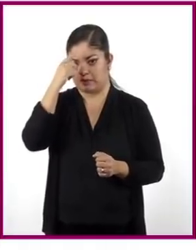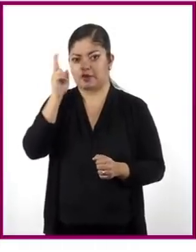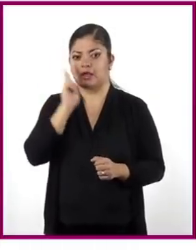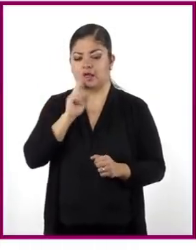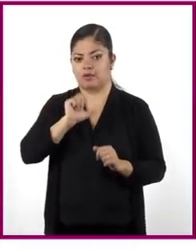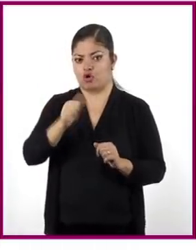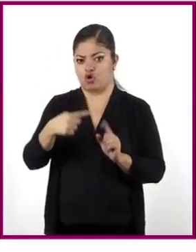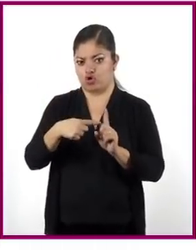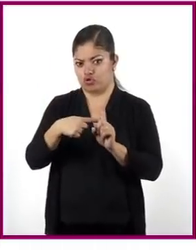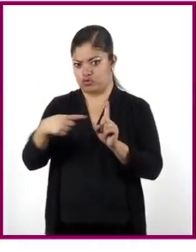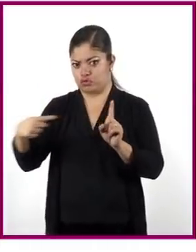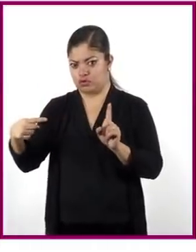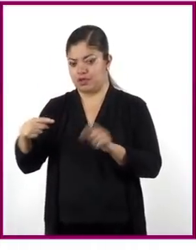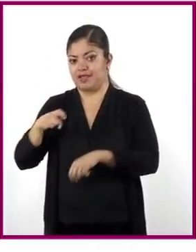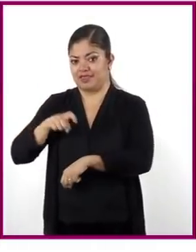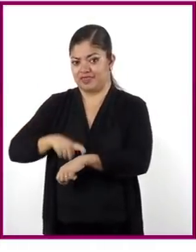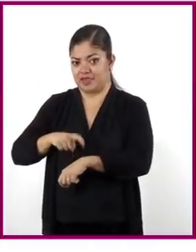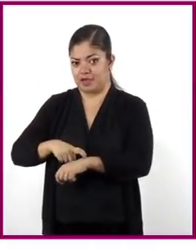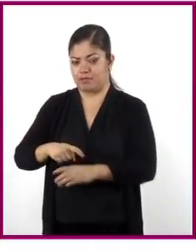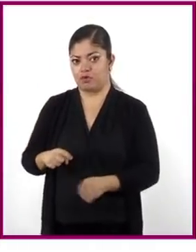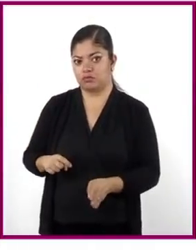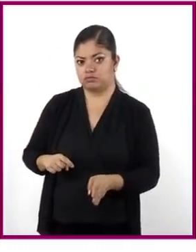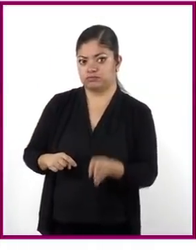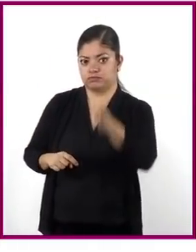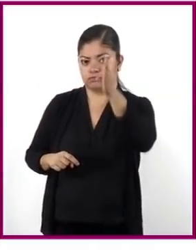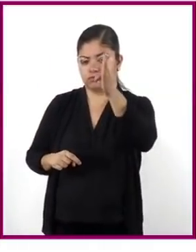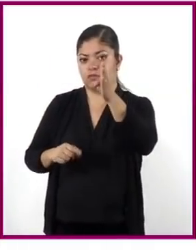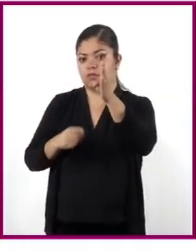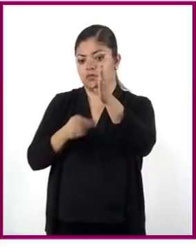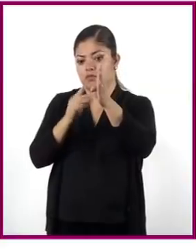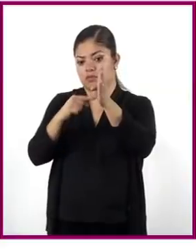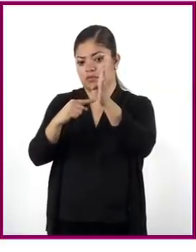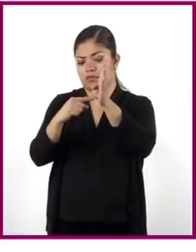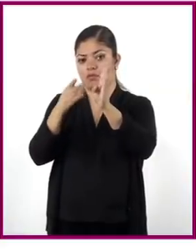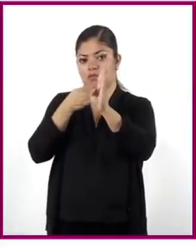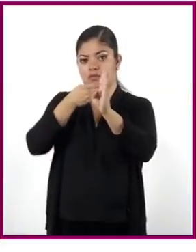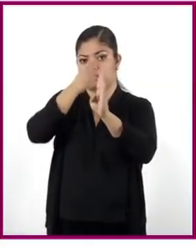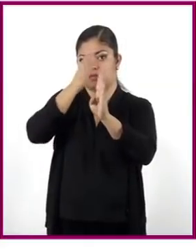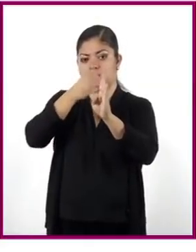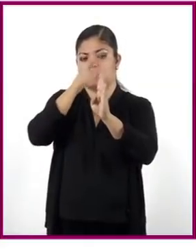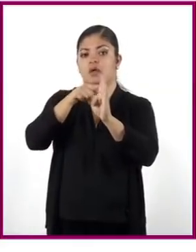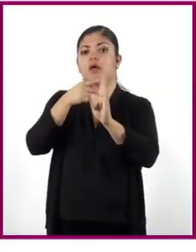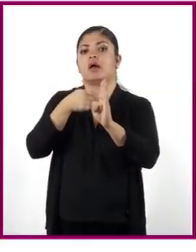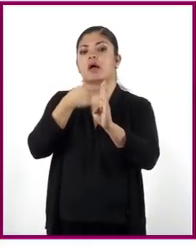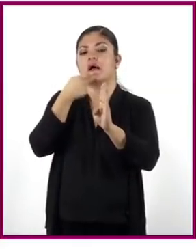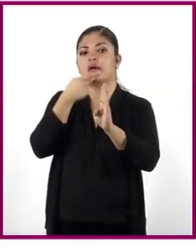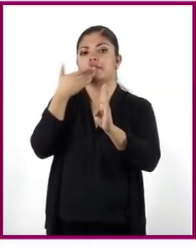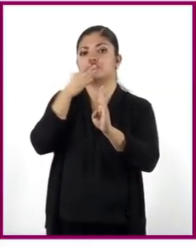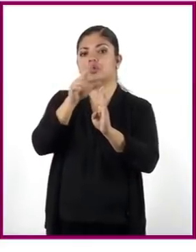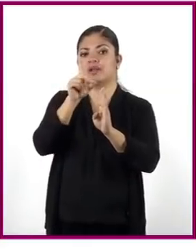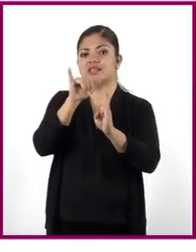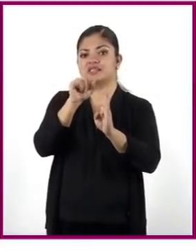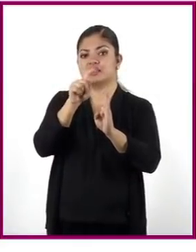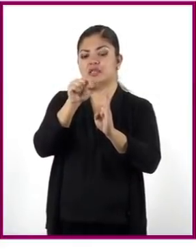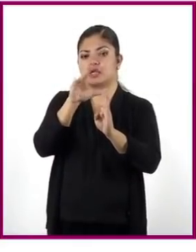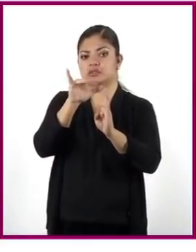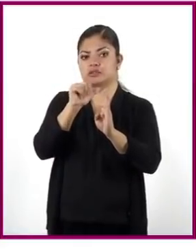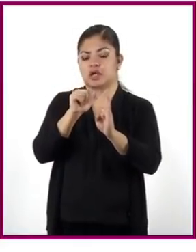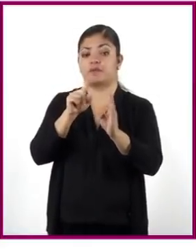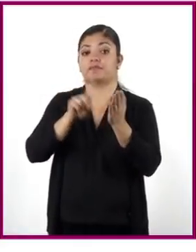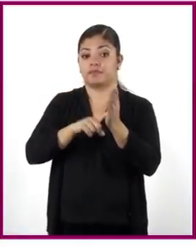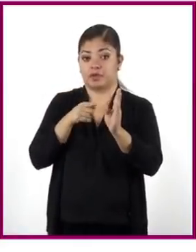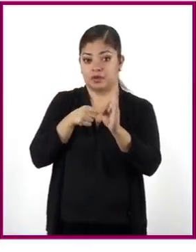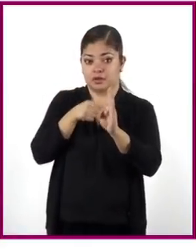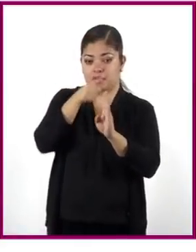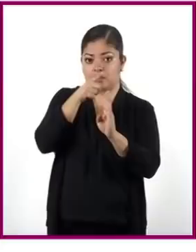horizontal nos dice el tiempo y el eje vertical nos dice la distancia que recorre el tren. Bien, la coordenada vertical